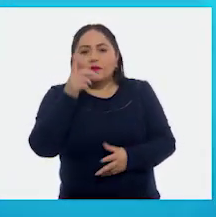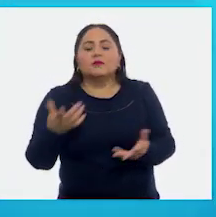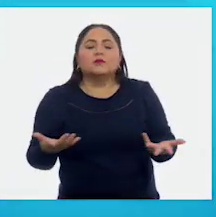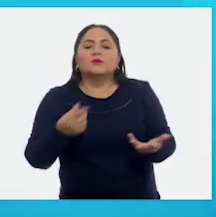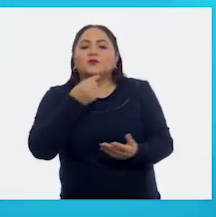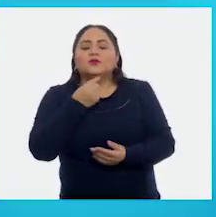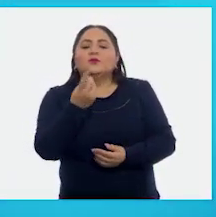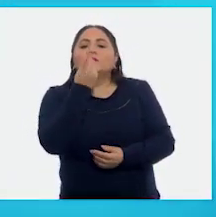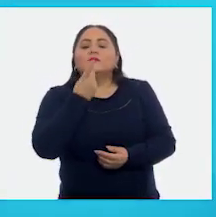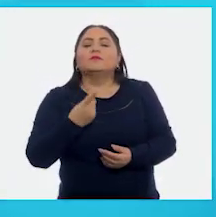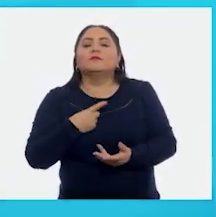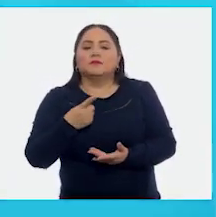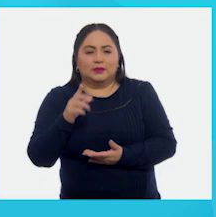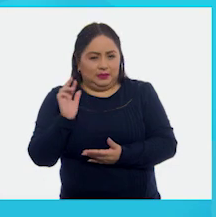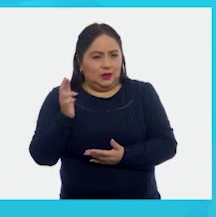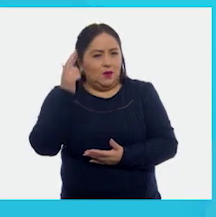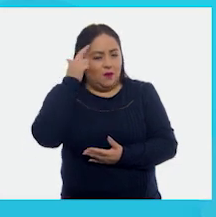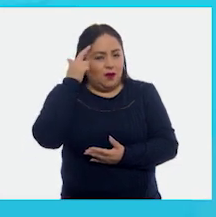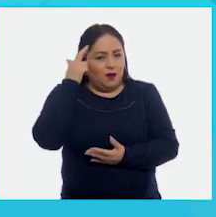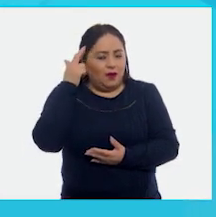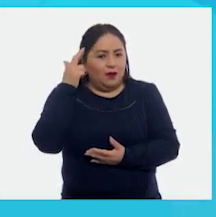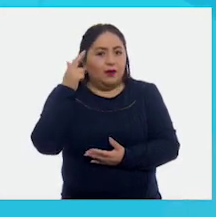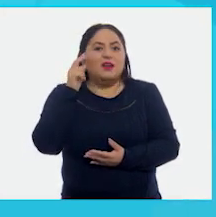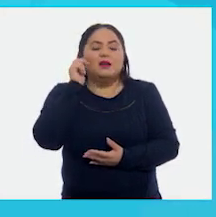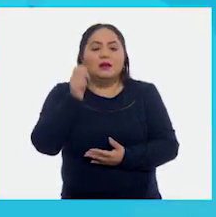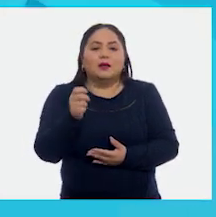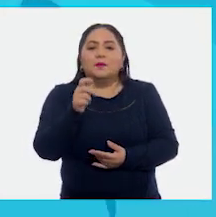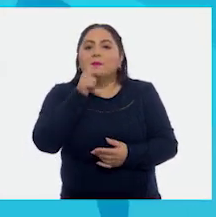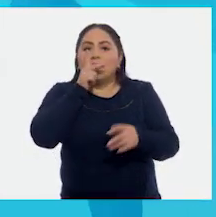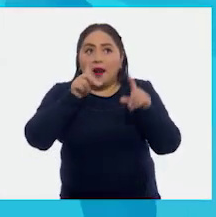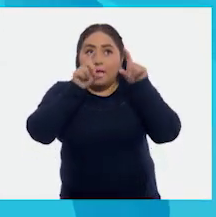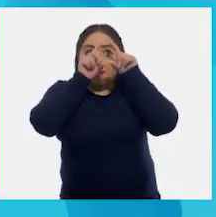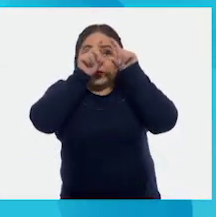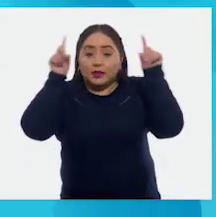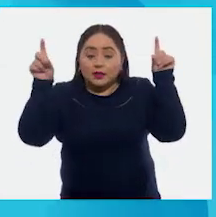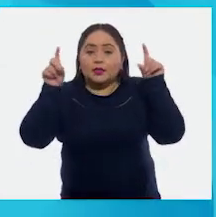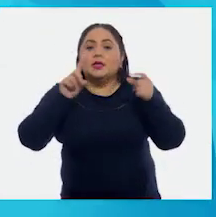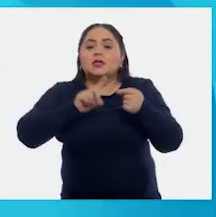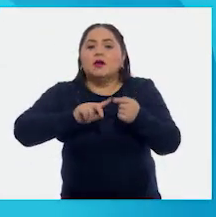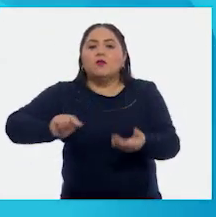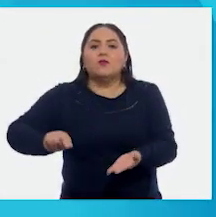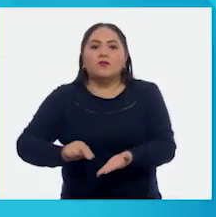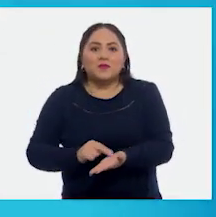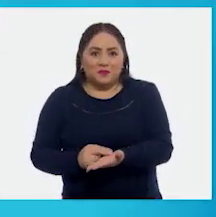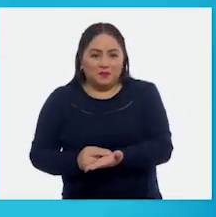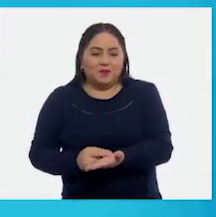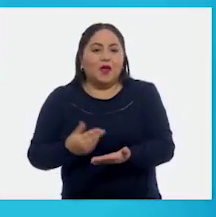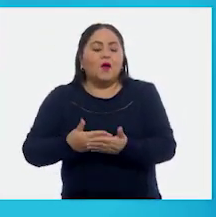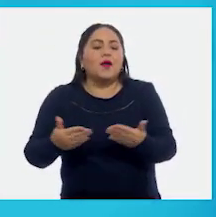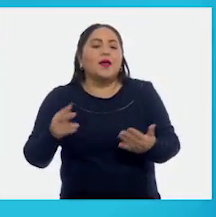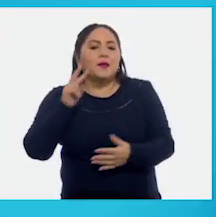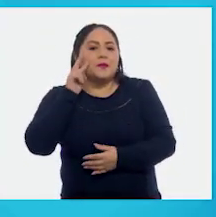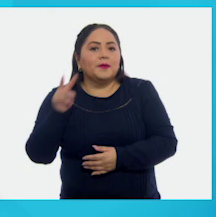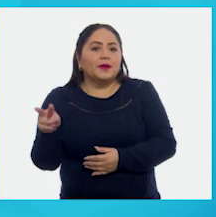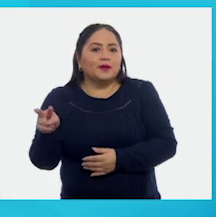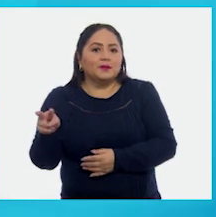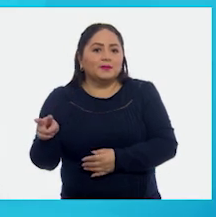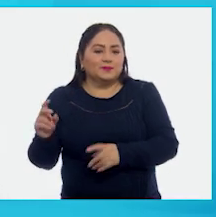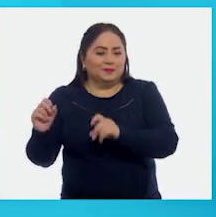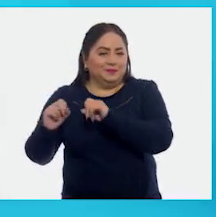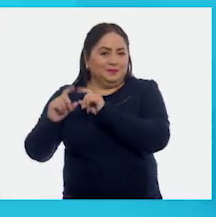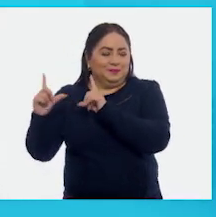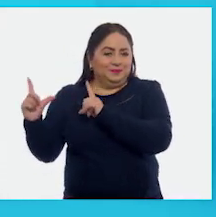Niñas, niños, ¿se acuerdan que es el título y el autor? Vamos a ver. Ya está ahí la imagen.